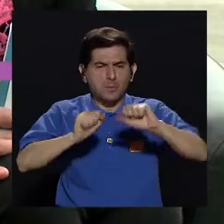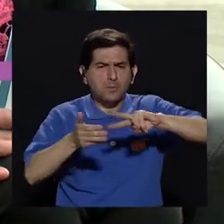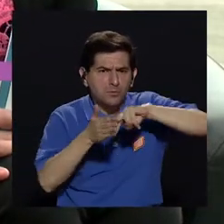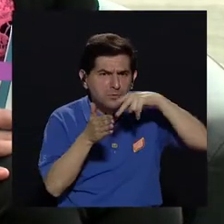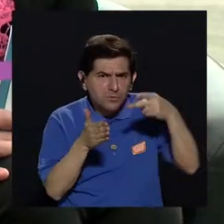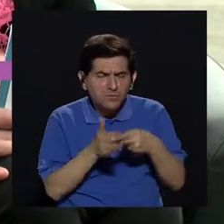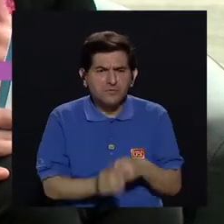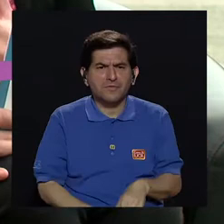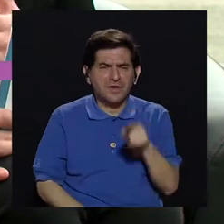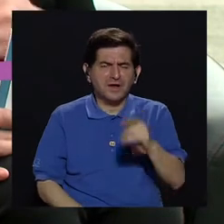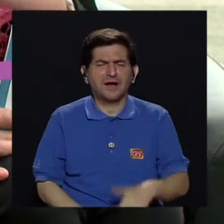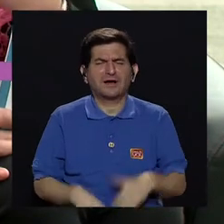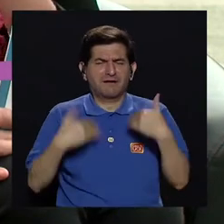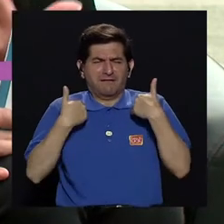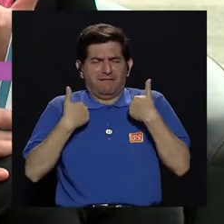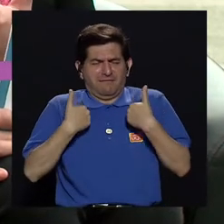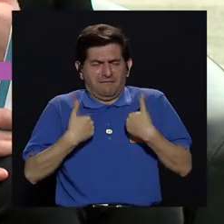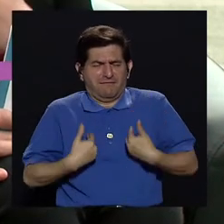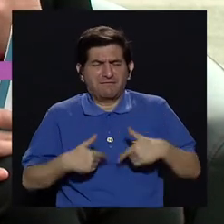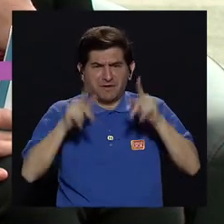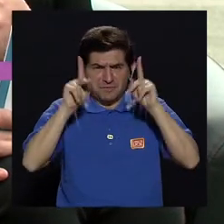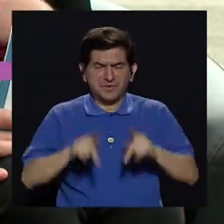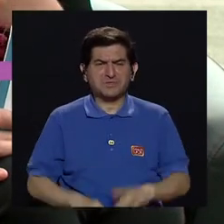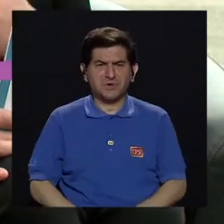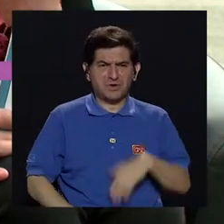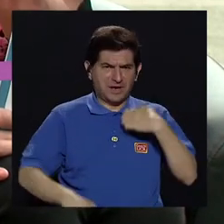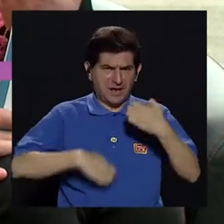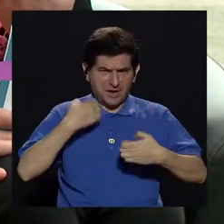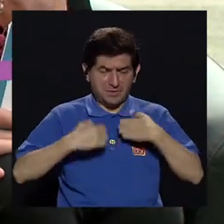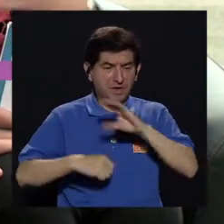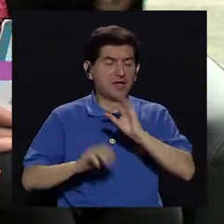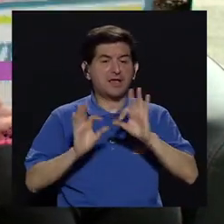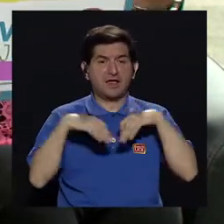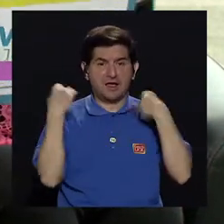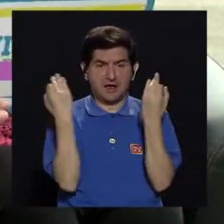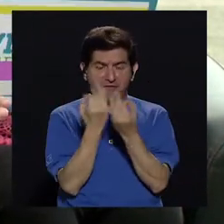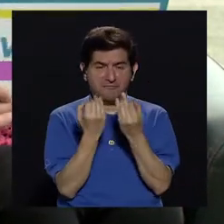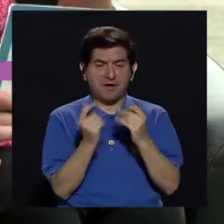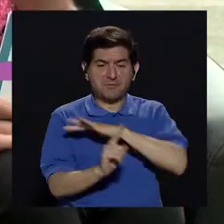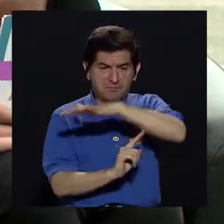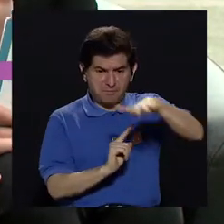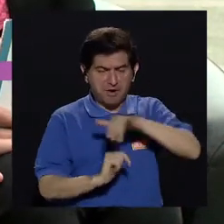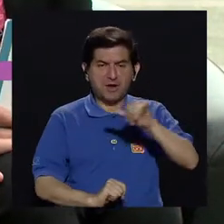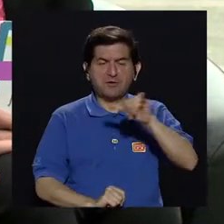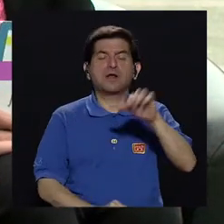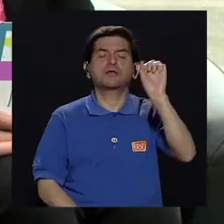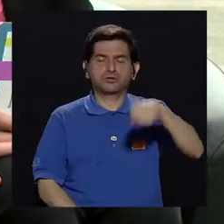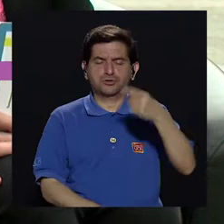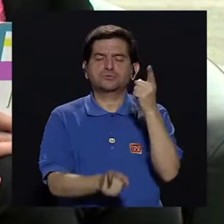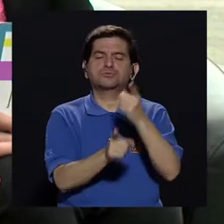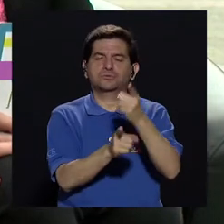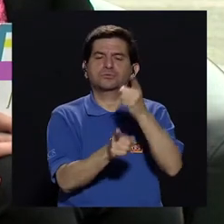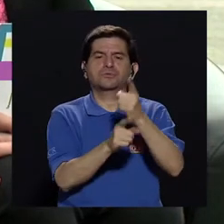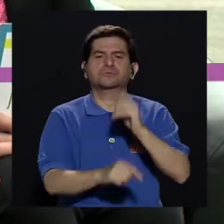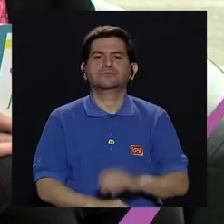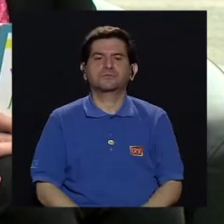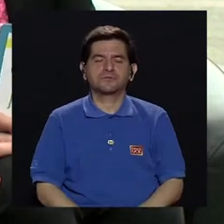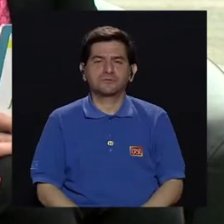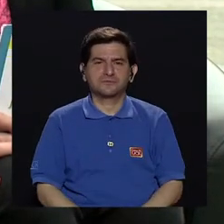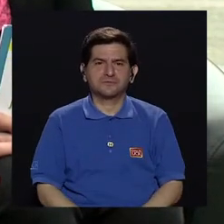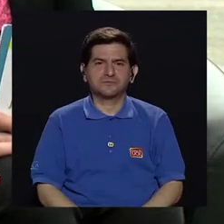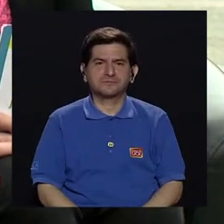supuesto que esto puede generar mucho desgaste, ¿verdad? En la persona, tanto emocionalmente y los familiares que rodean a esta persona. Sí, así es.